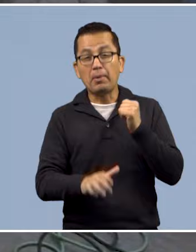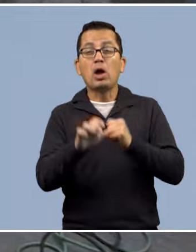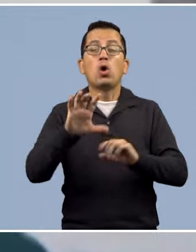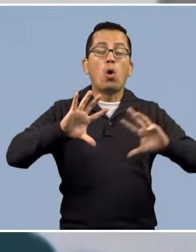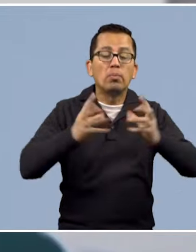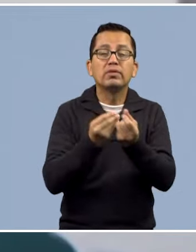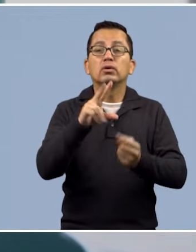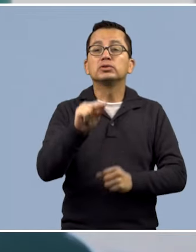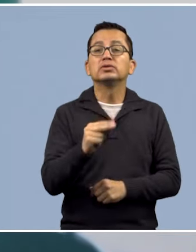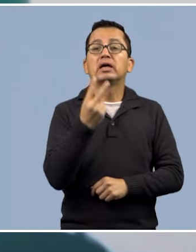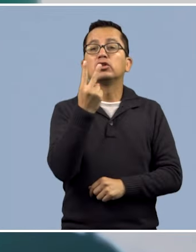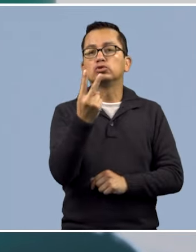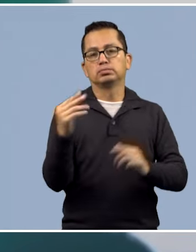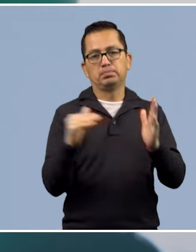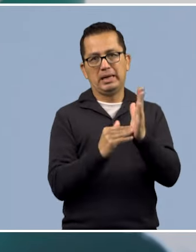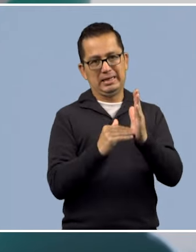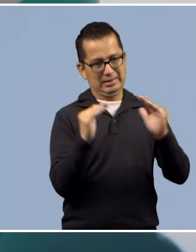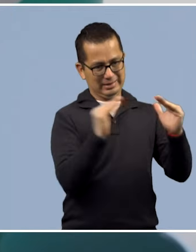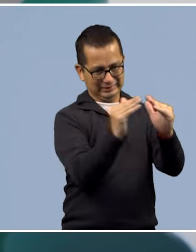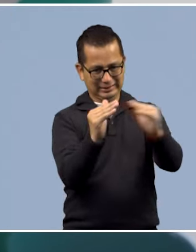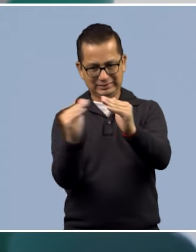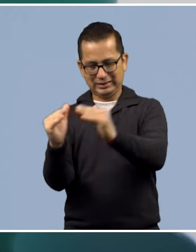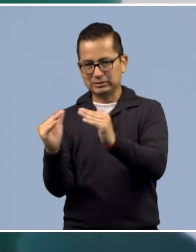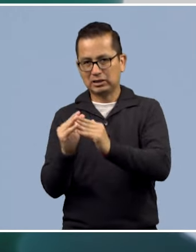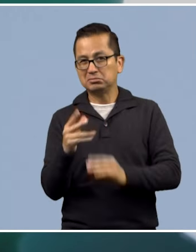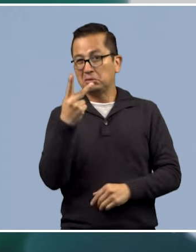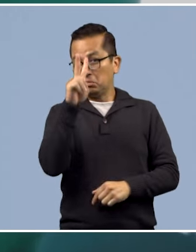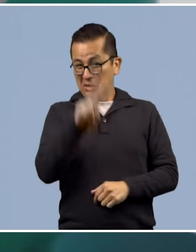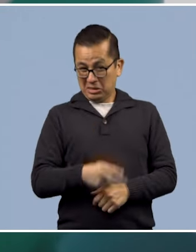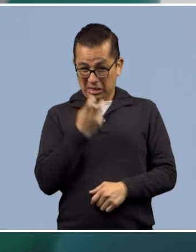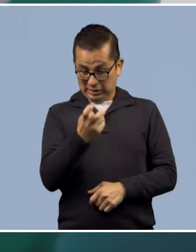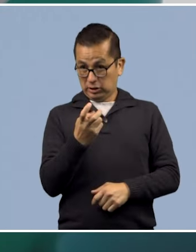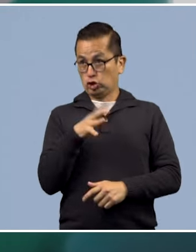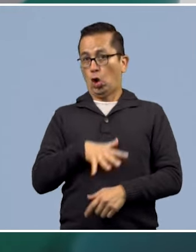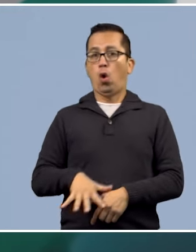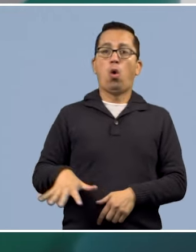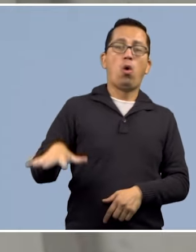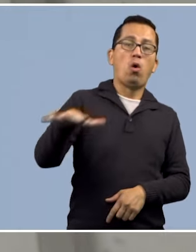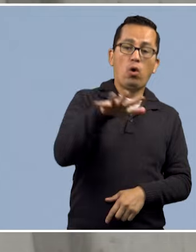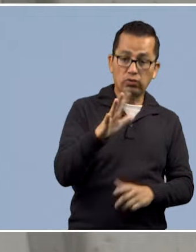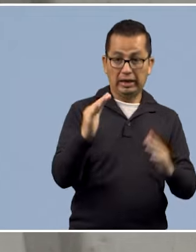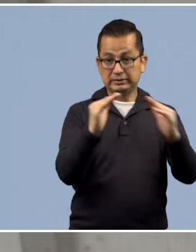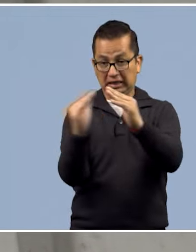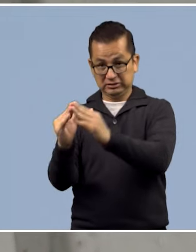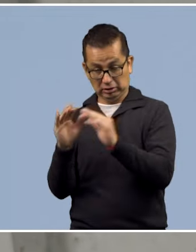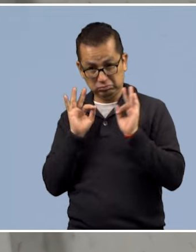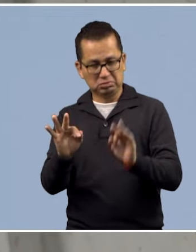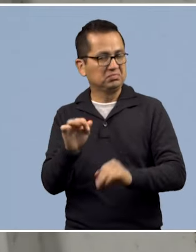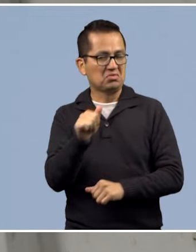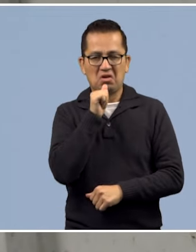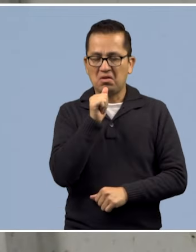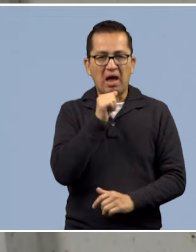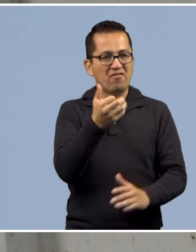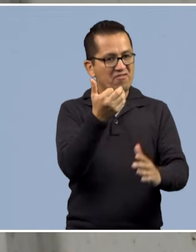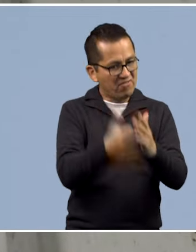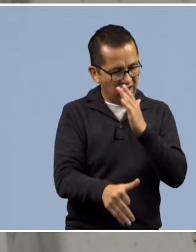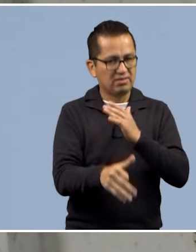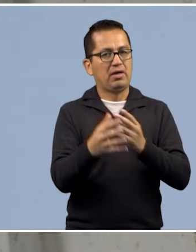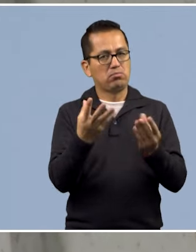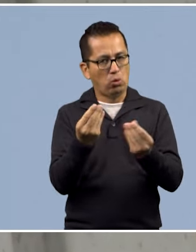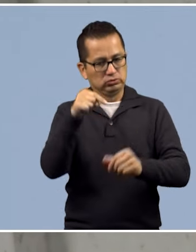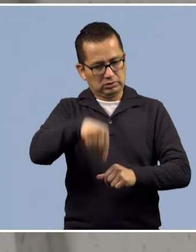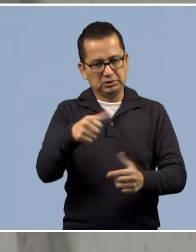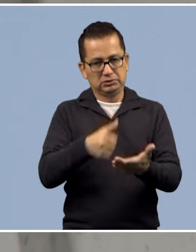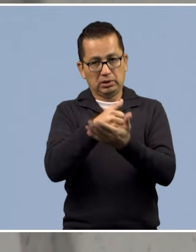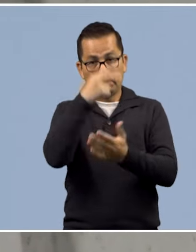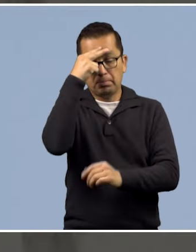.000 viviendas. Sin embargo, este desarrollo aún está lejos de cubrir las necesidades de toda la población, al menos en Ciudad